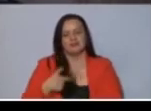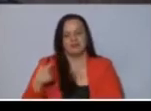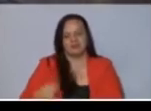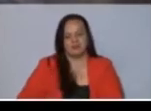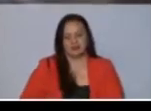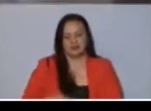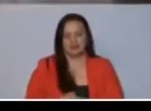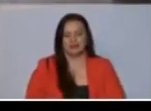señor diputado.